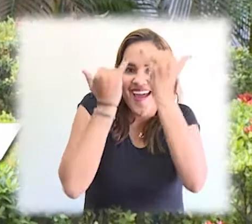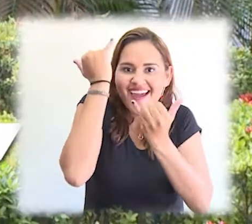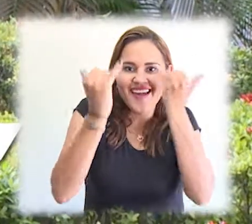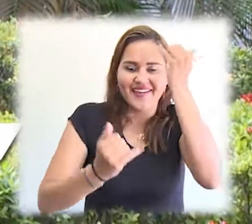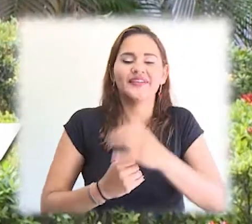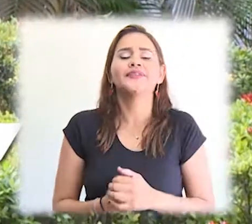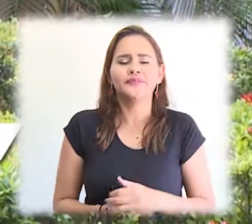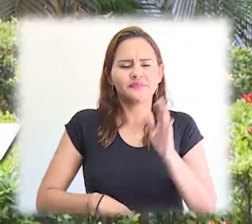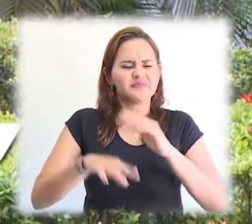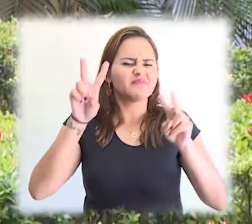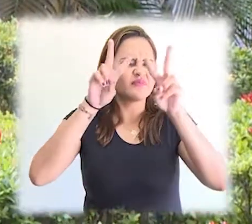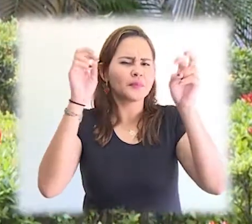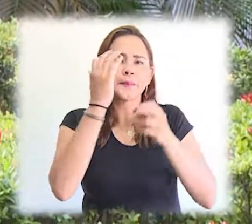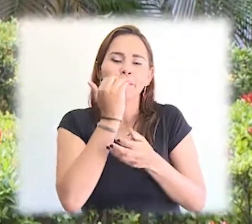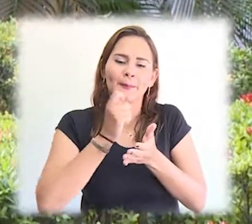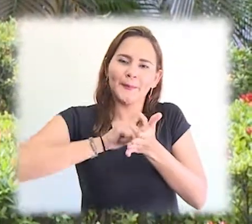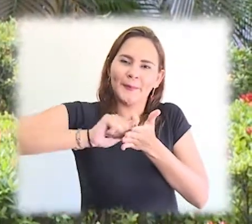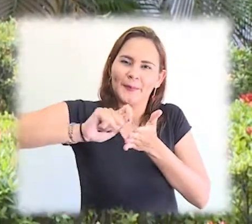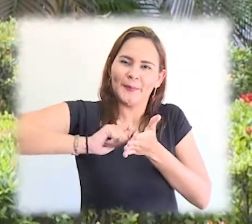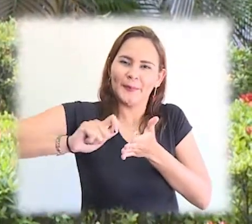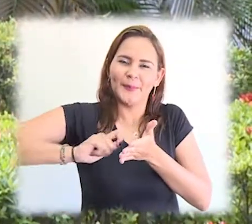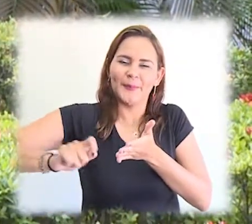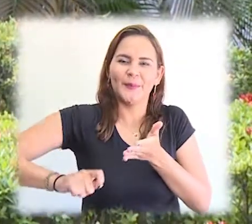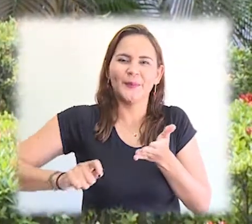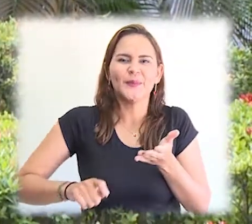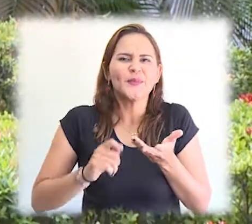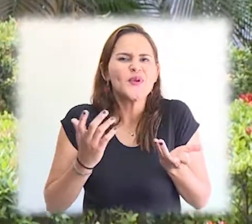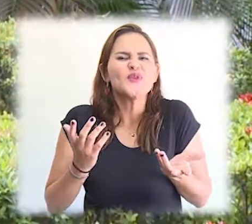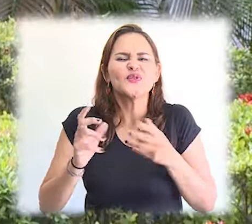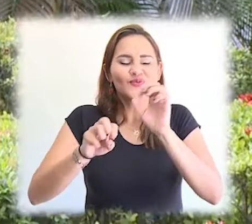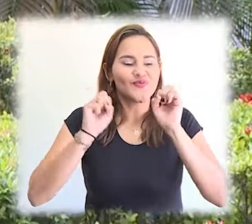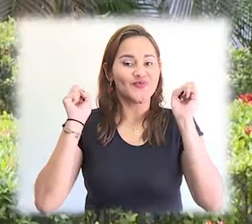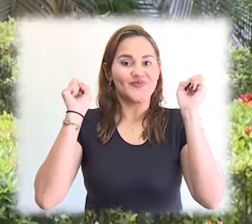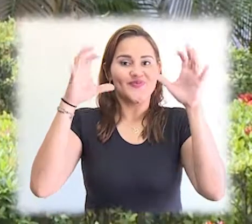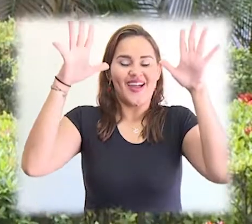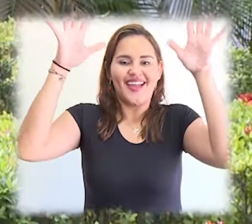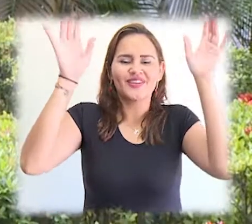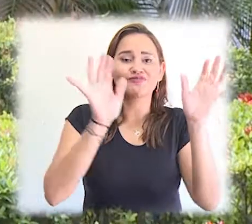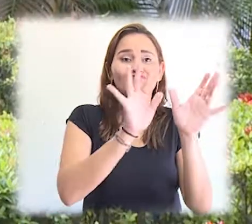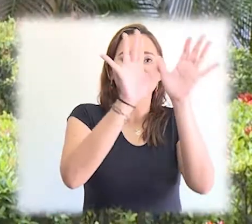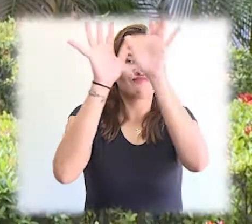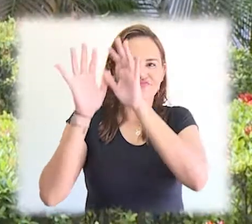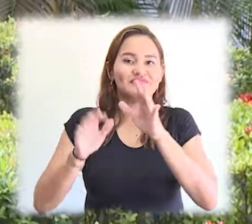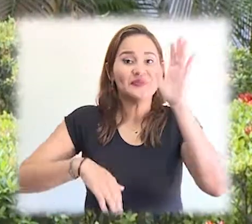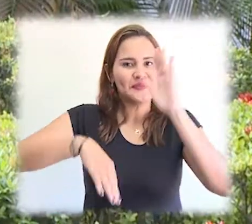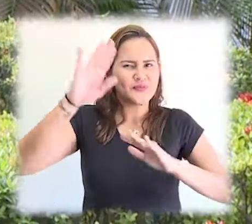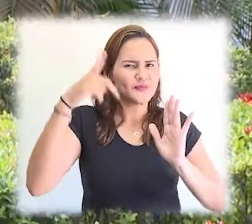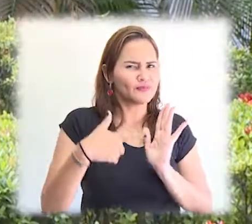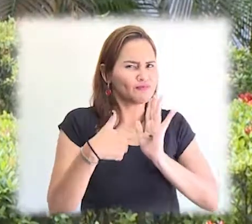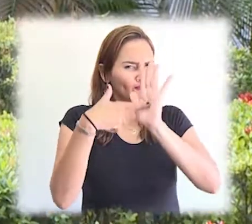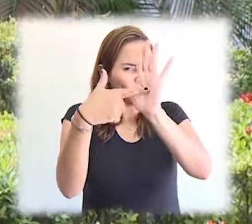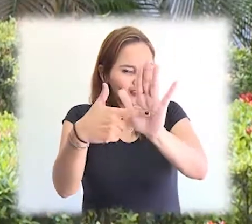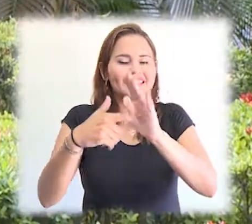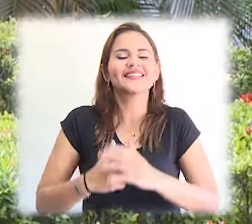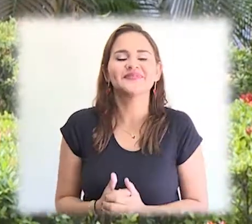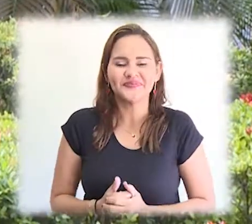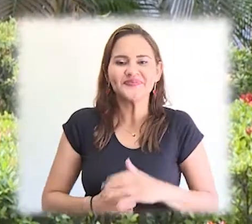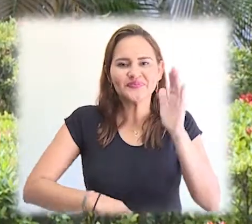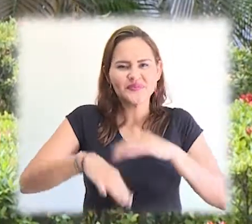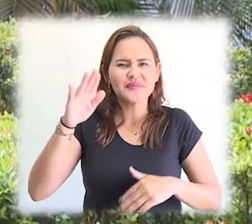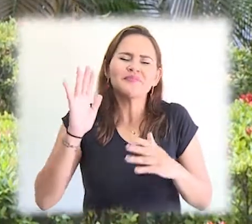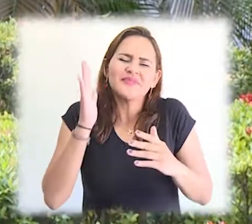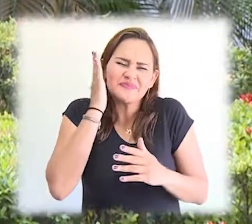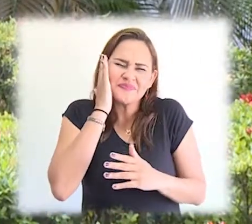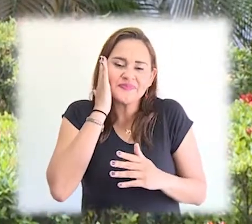emprendedores a las realidades y al contexto de lo que significa Aracataca, a gente, no solo la Casa